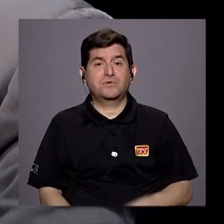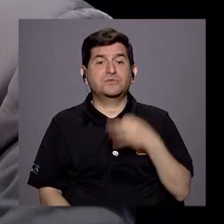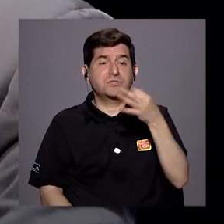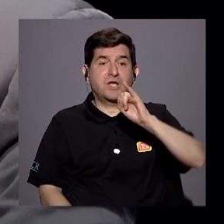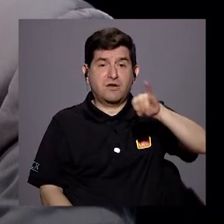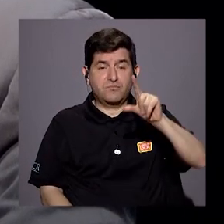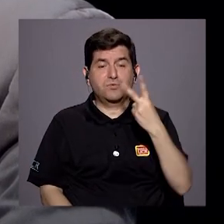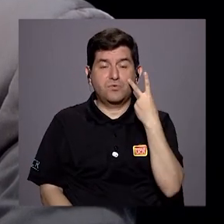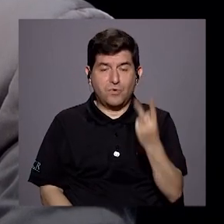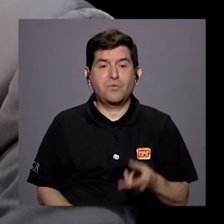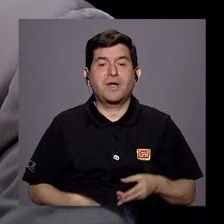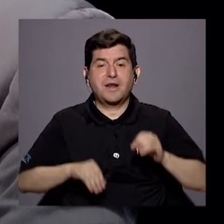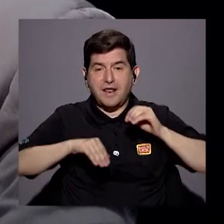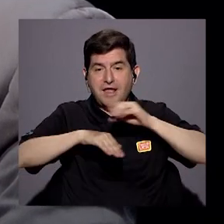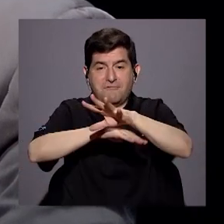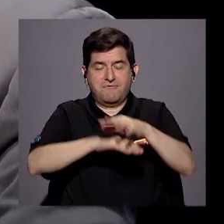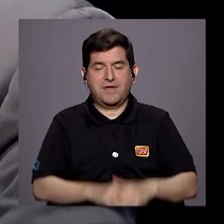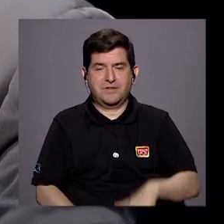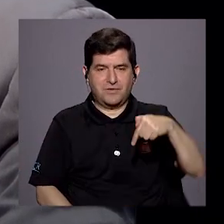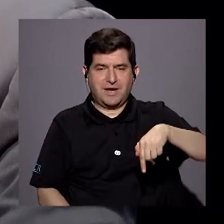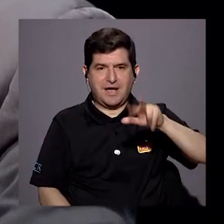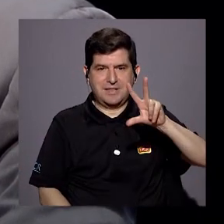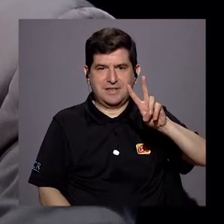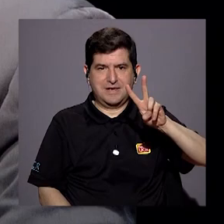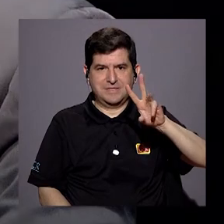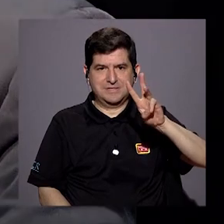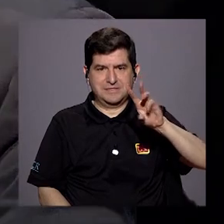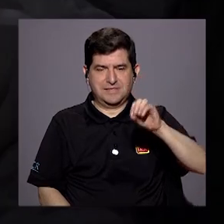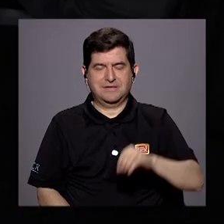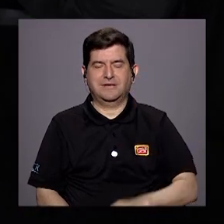este próximo julio veremos las consecuencias. Estamos en 360.